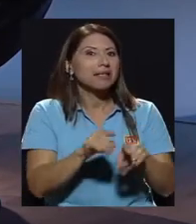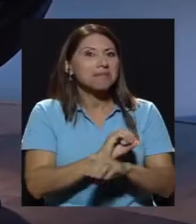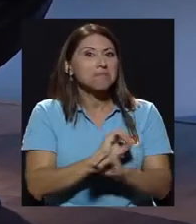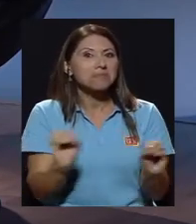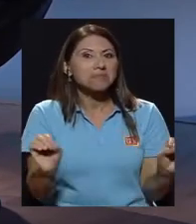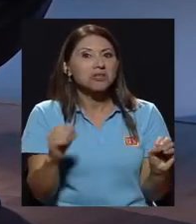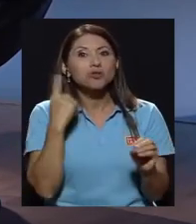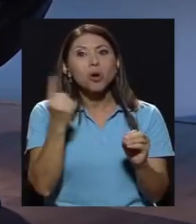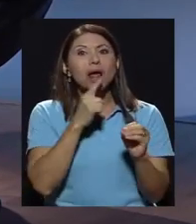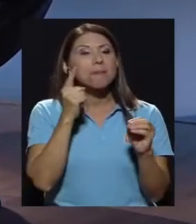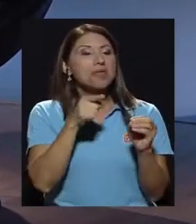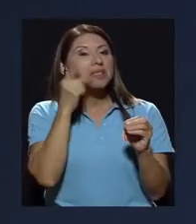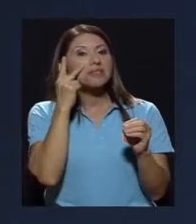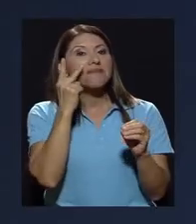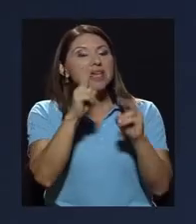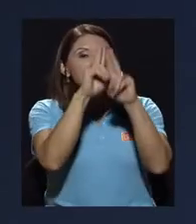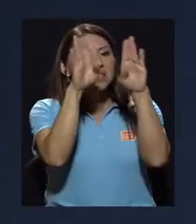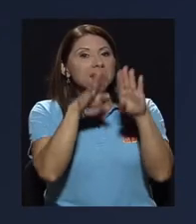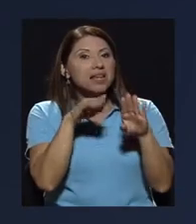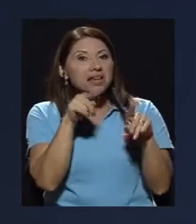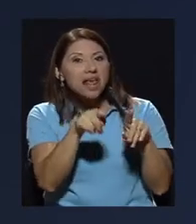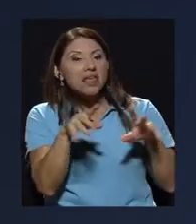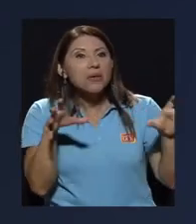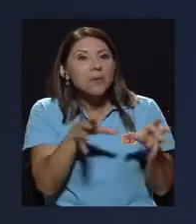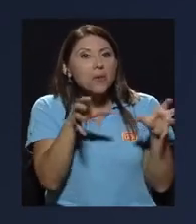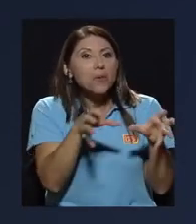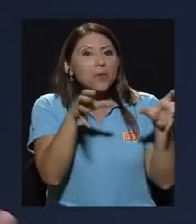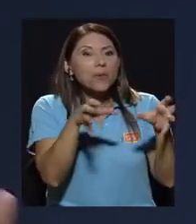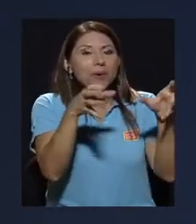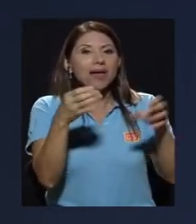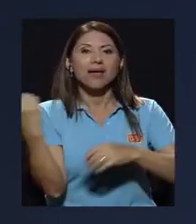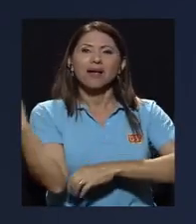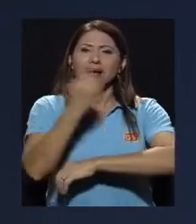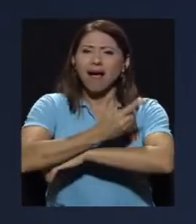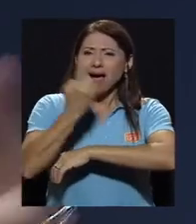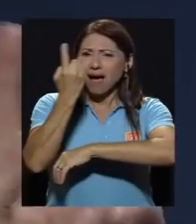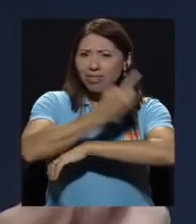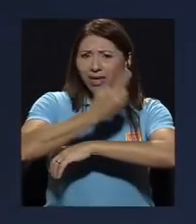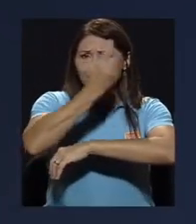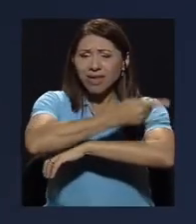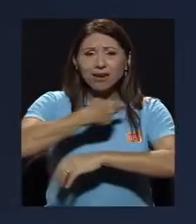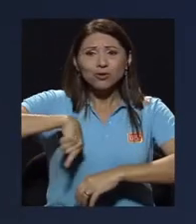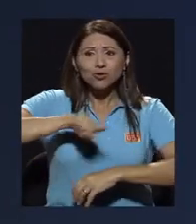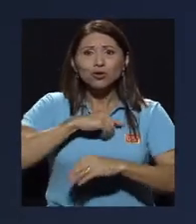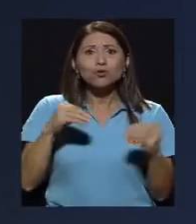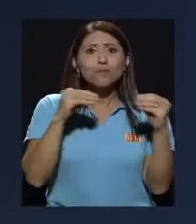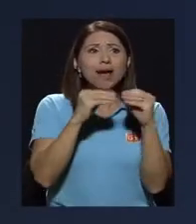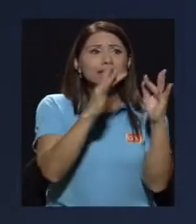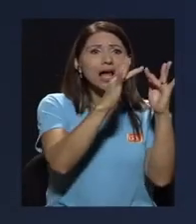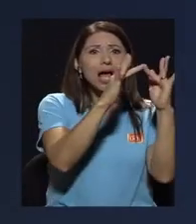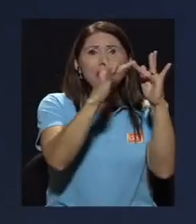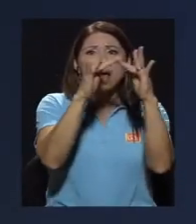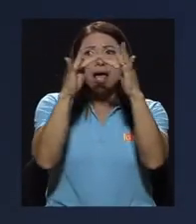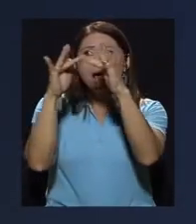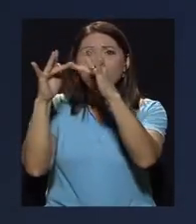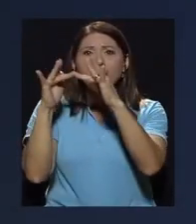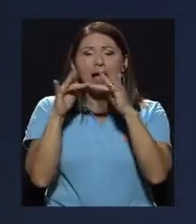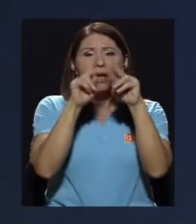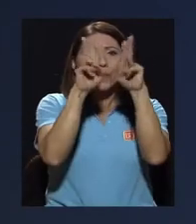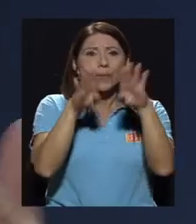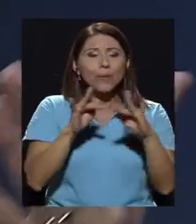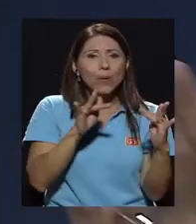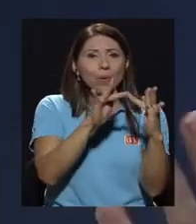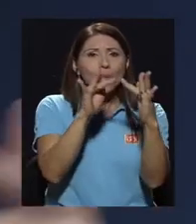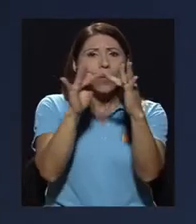se queda en el mundo digital donde, vamos a ver, cada día vivimos en una sociedad más conectada, donde cada día todo,